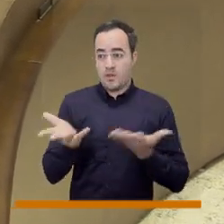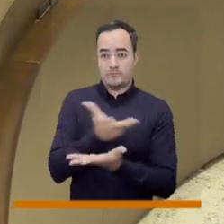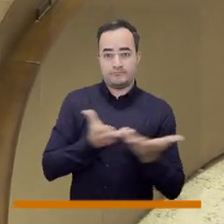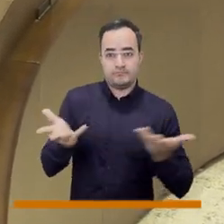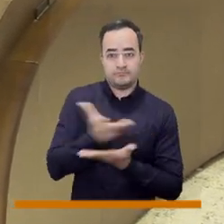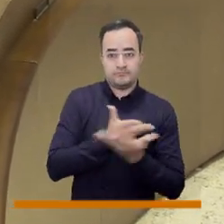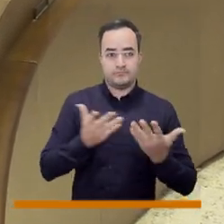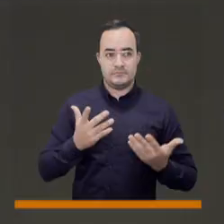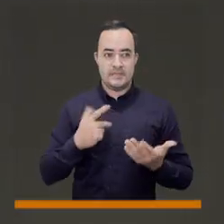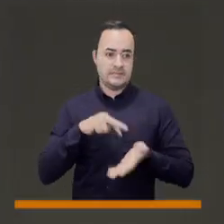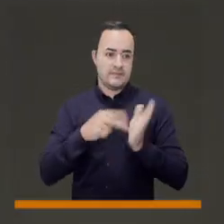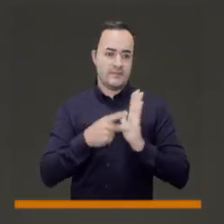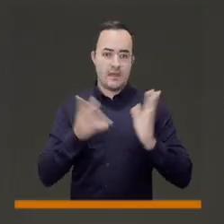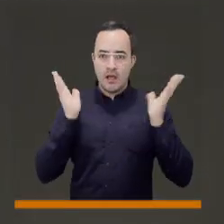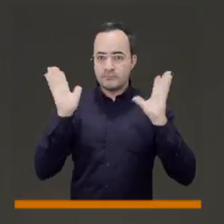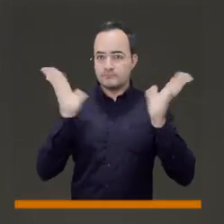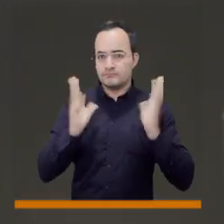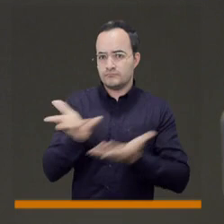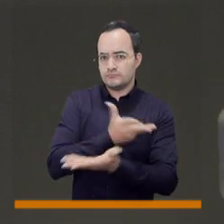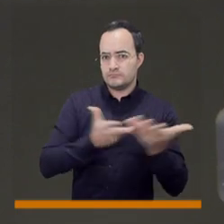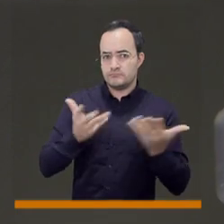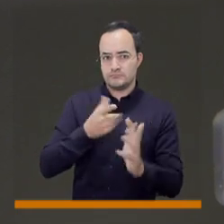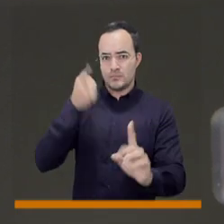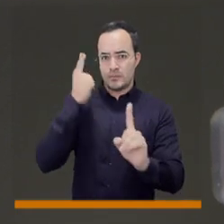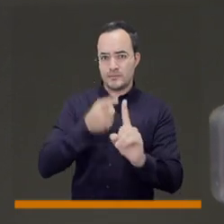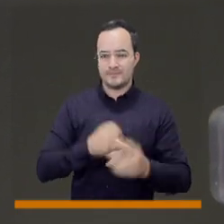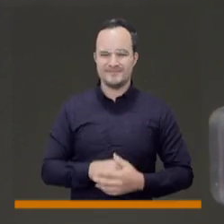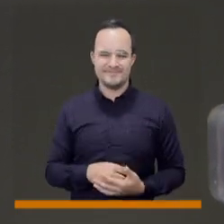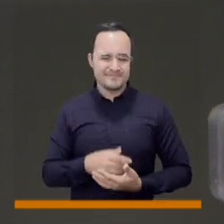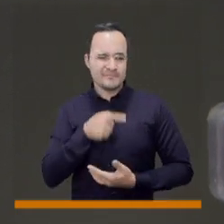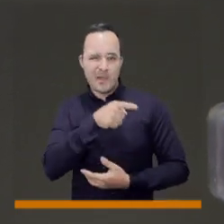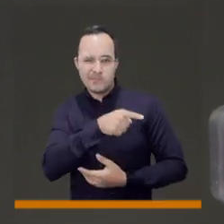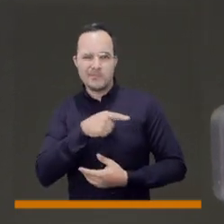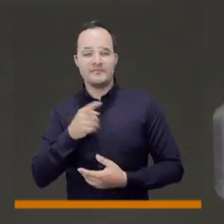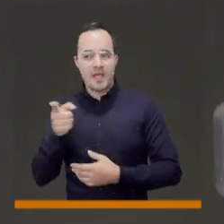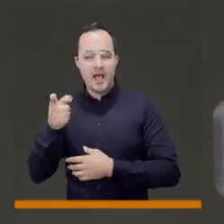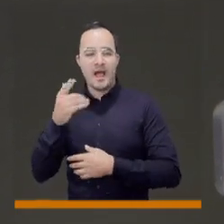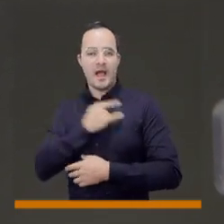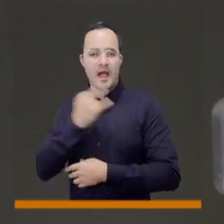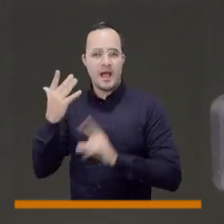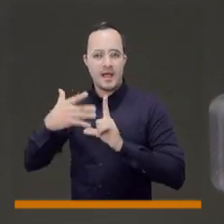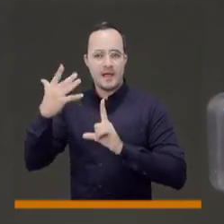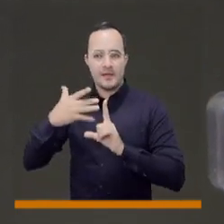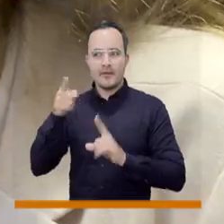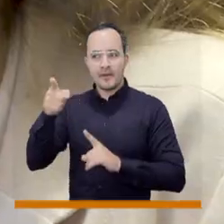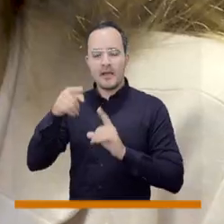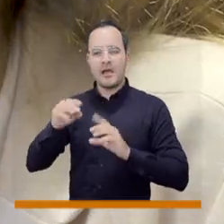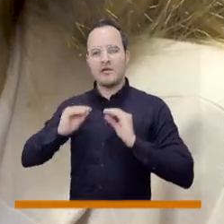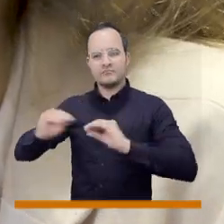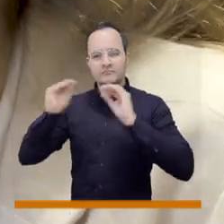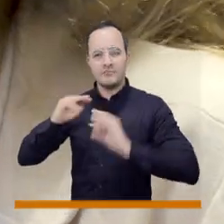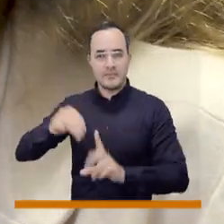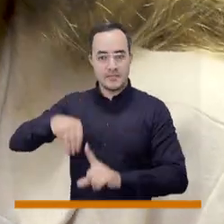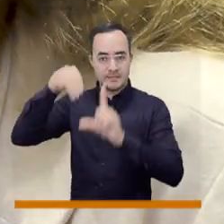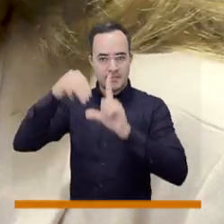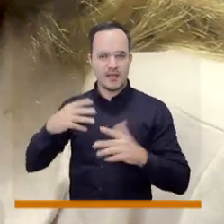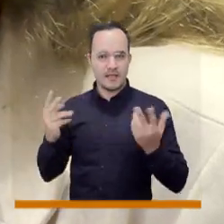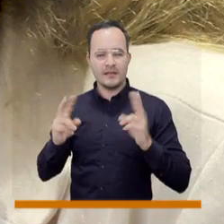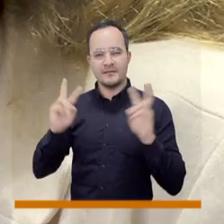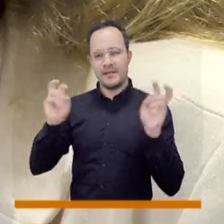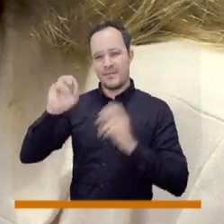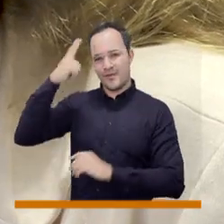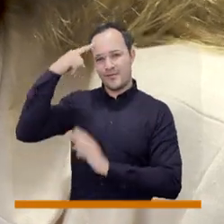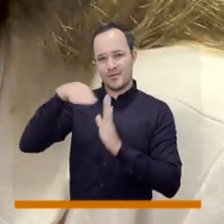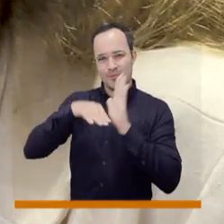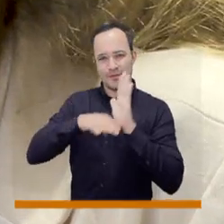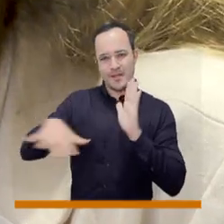momento es un conversatorio. Para la maestría de gobierno y política pública de AFIT y de otras instituciones educativas, el